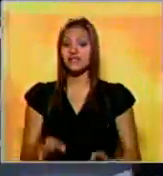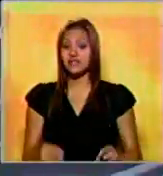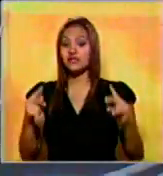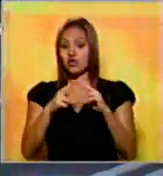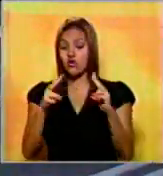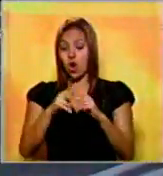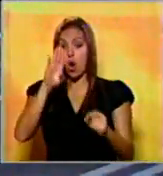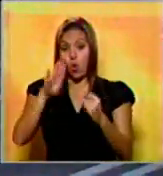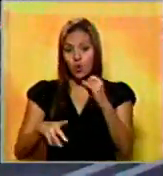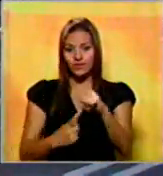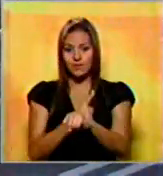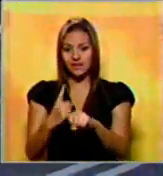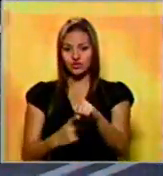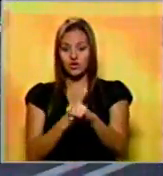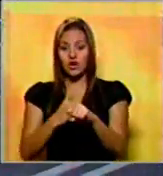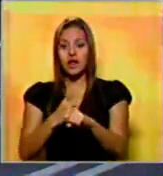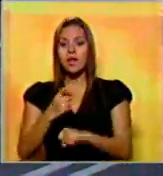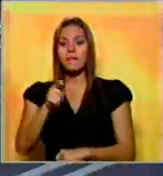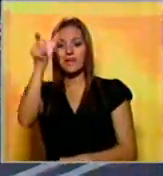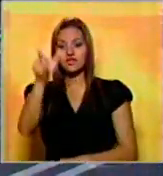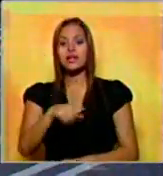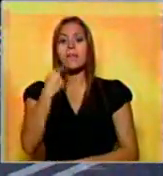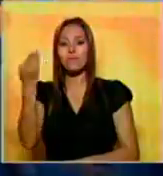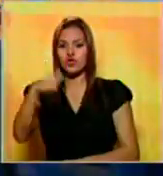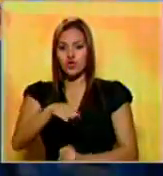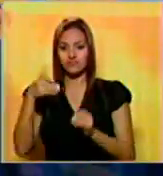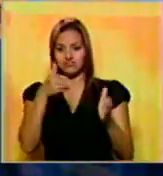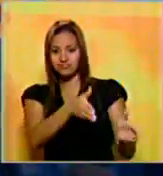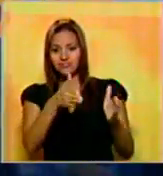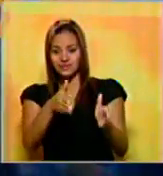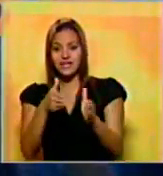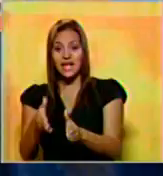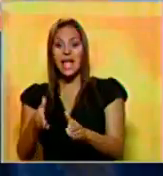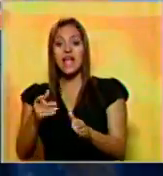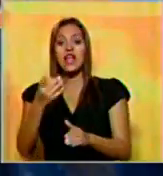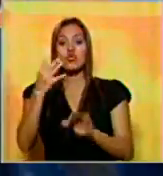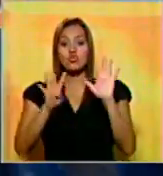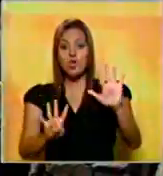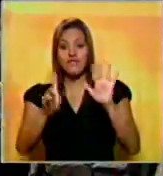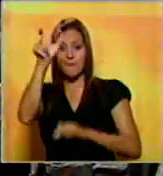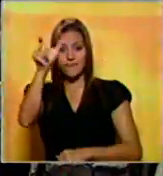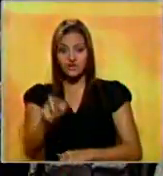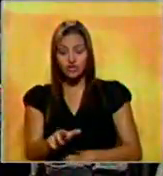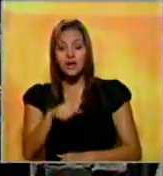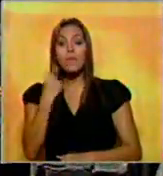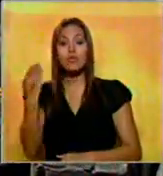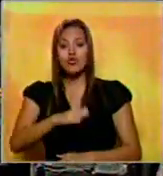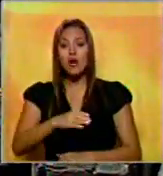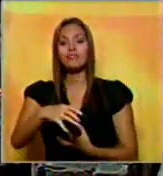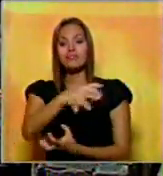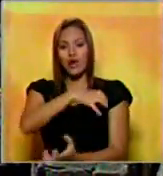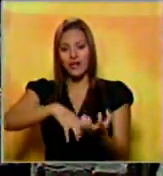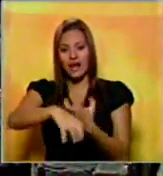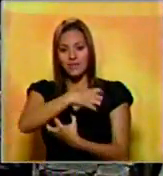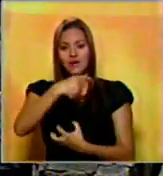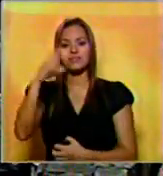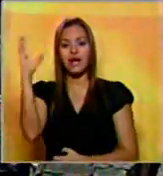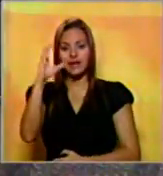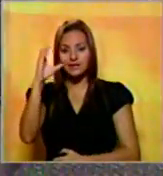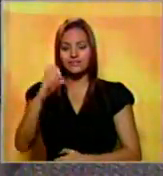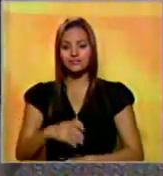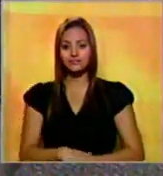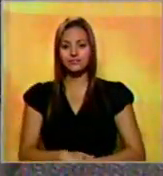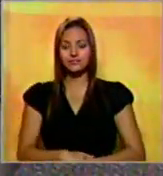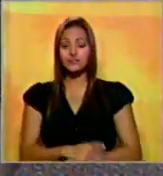conoció que en las últimas horas ingresaron a la morgue de Bellomonte los cuerpos de al menos nueve personas que han fallecido violentamente en la Gran